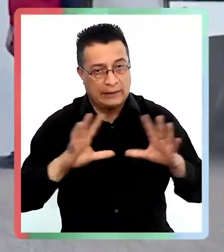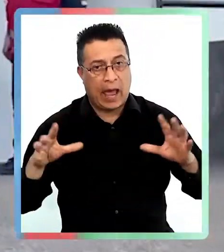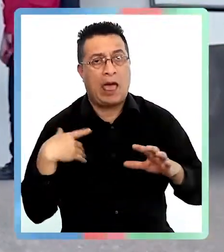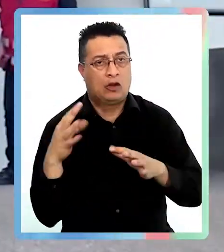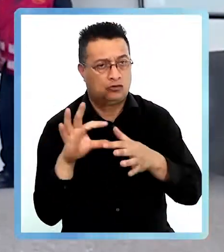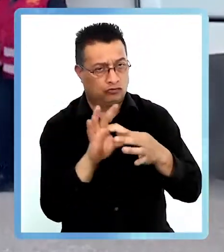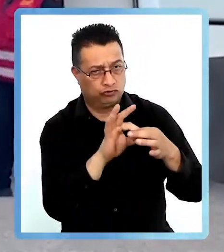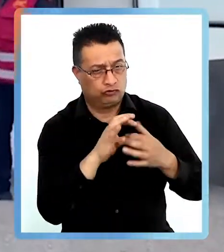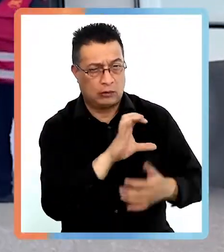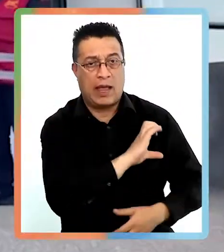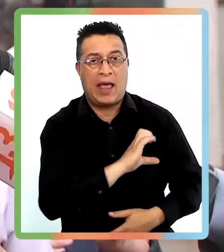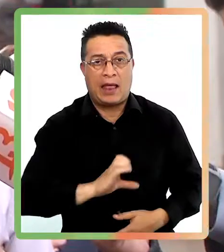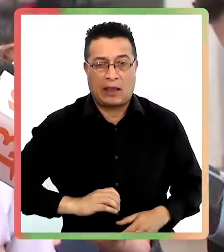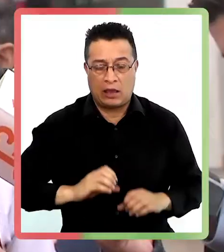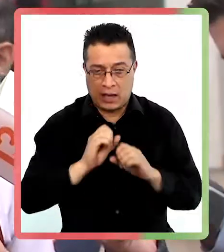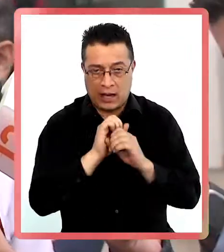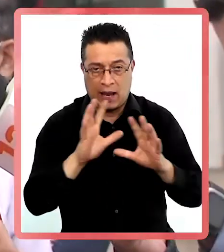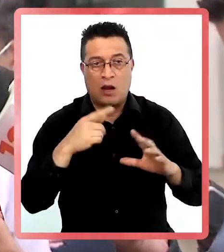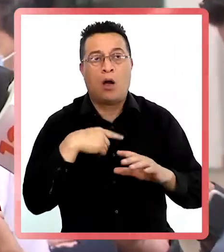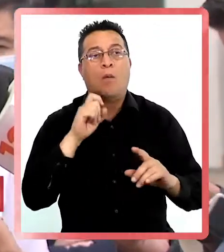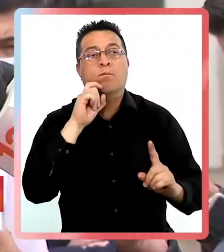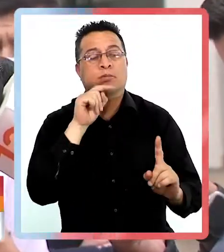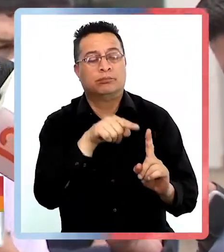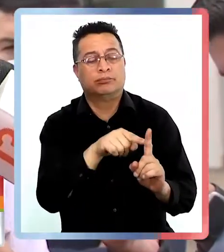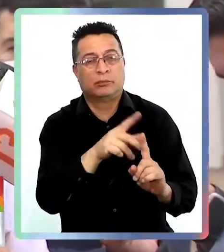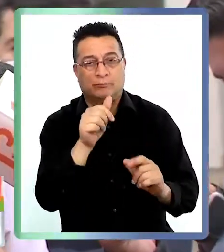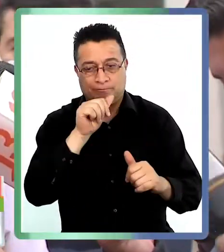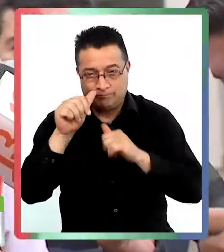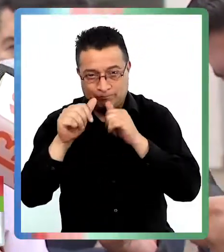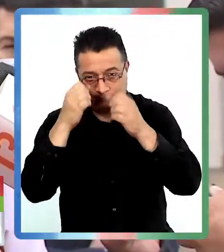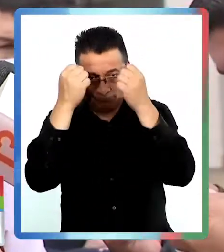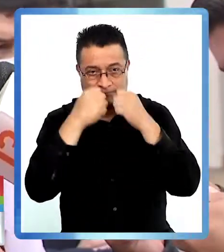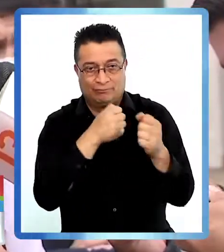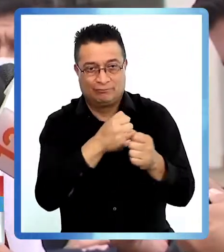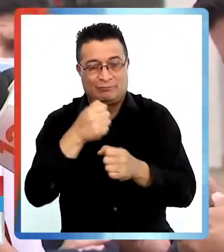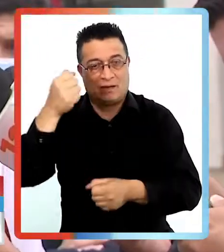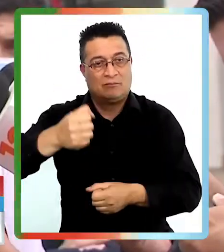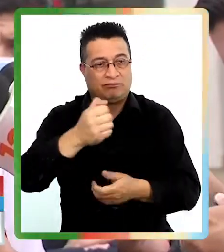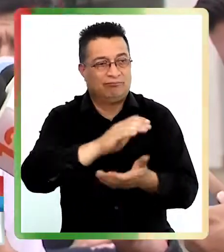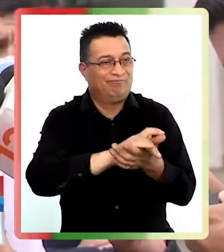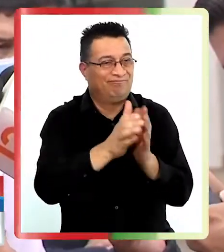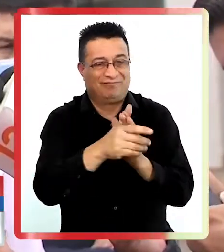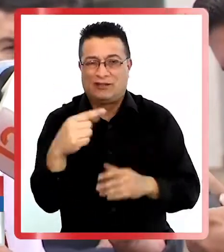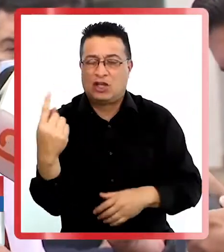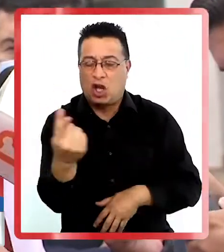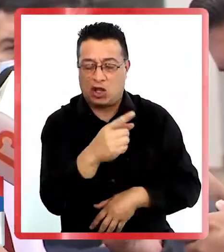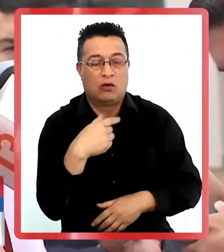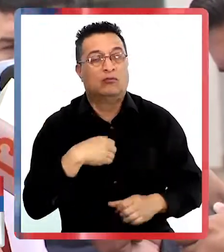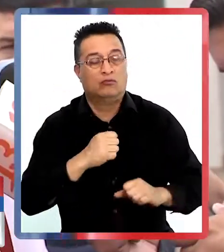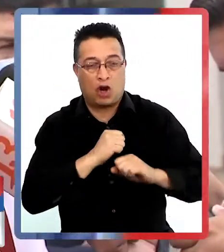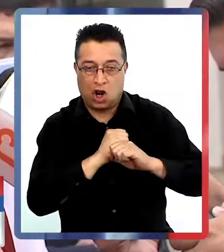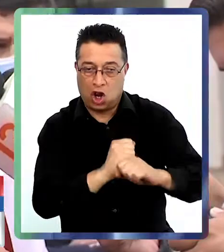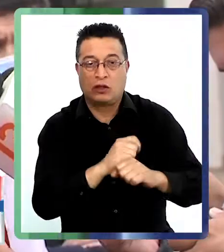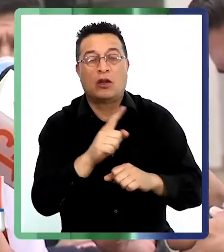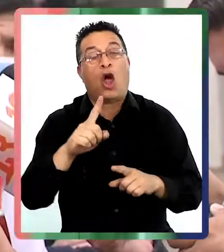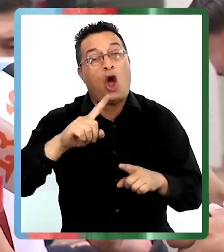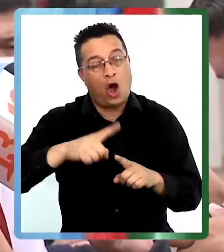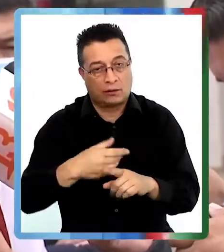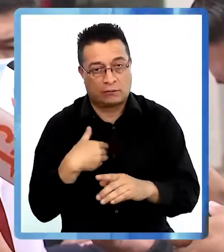del estado en su conjunto, en orden a el enemigo común que es el narcotráfico, el terrorismo y el crimen organizado. desde esa perspectiva,